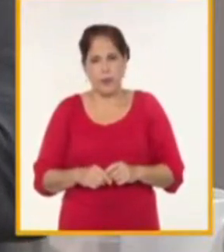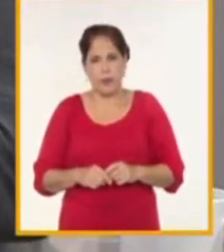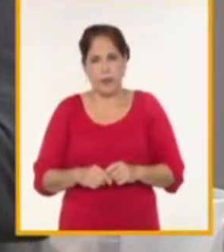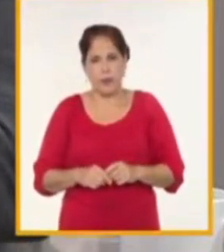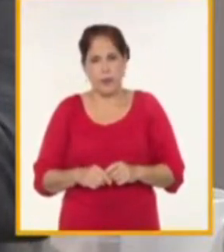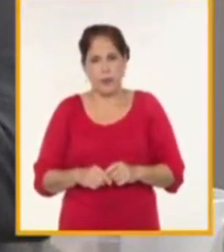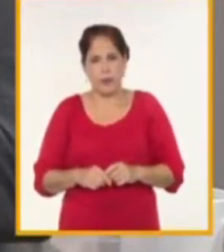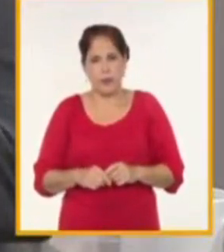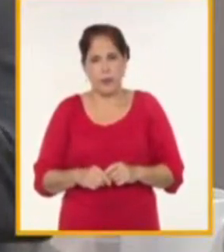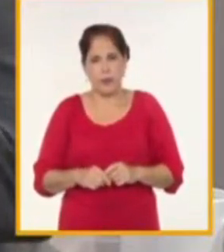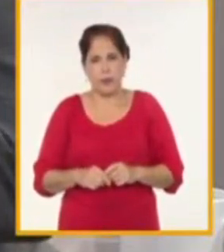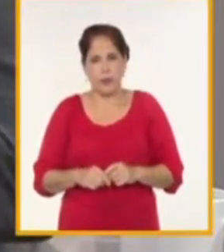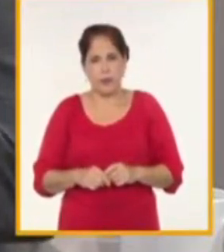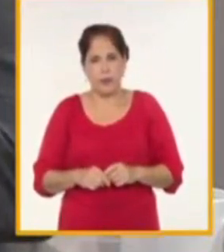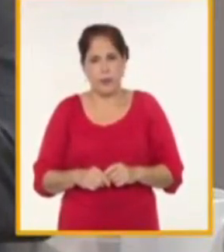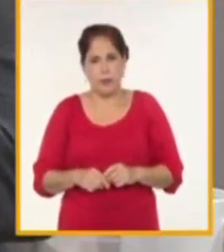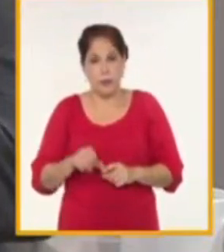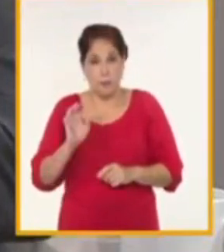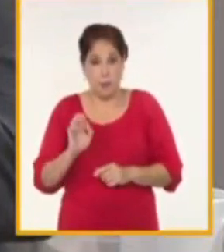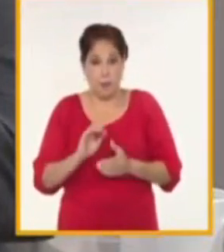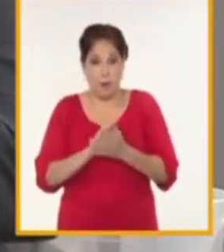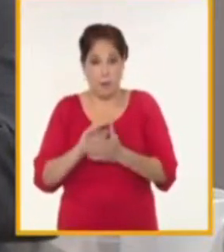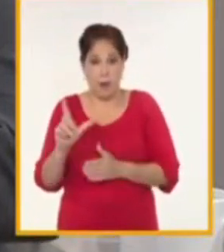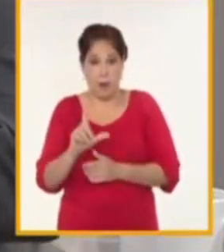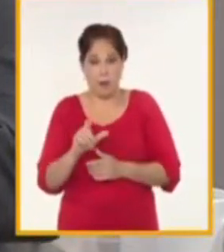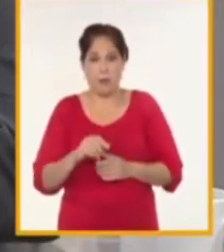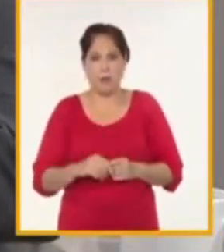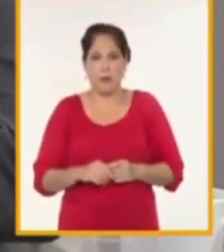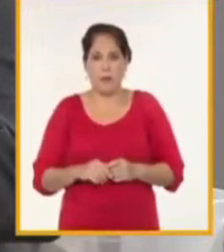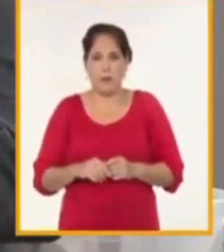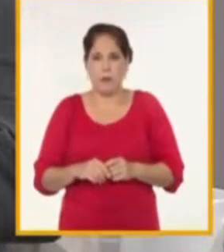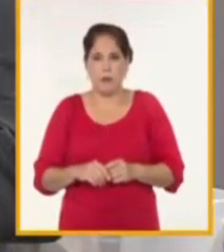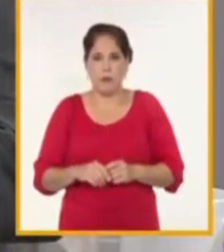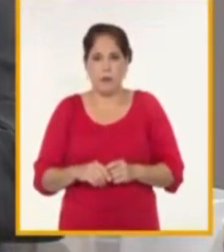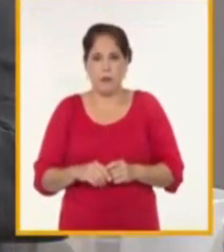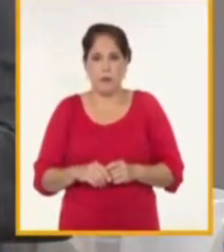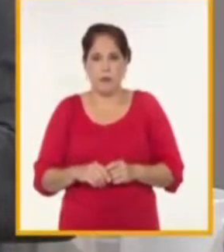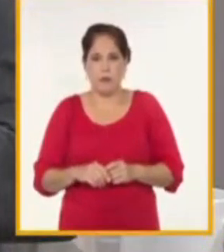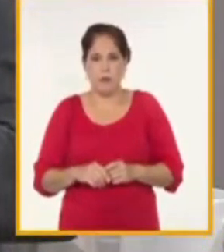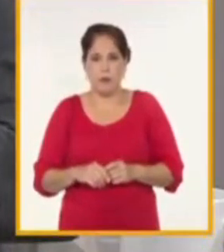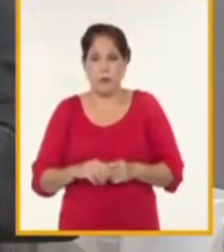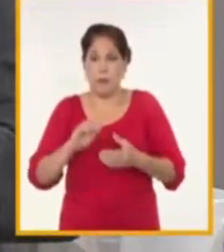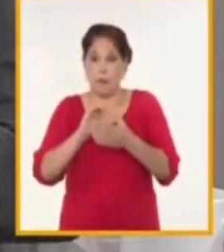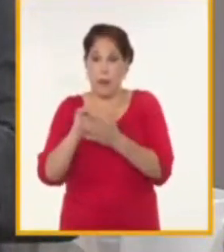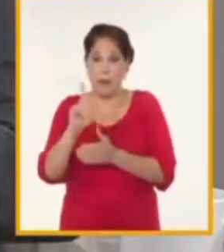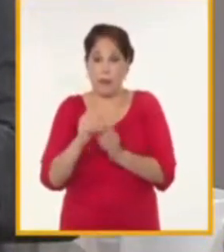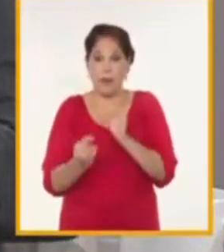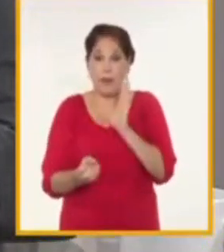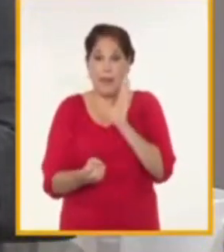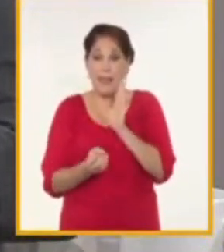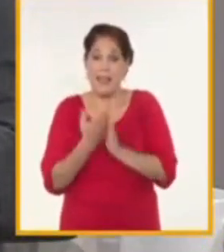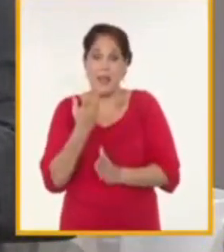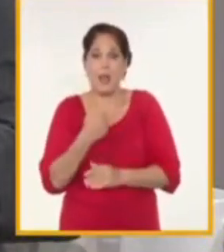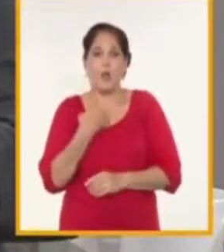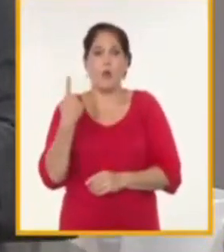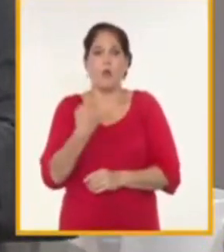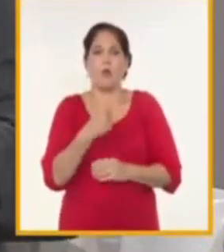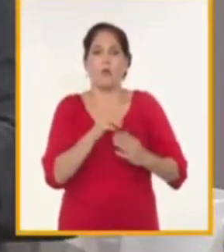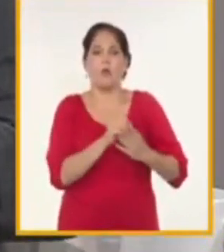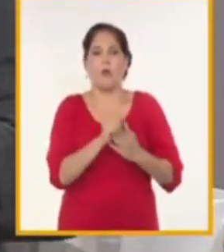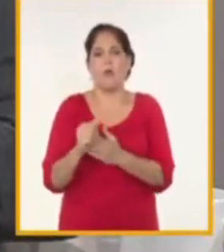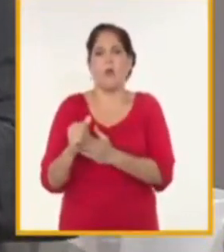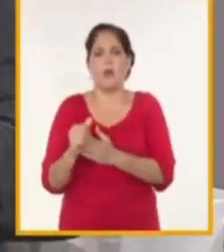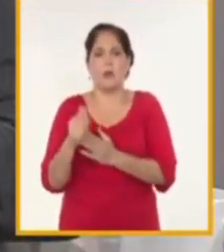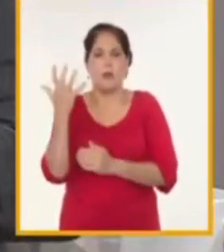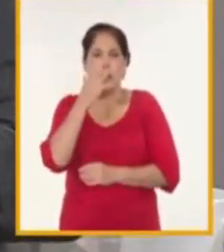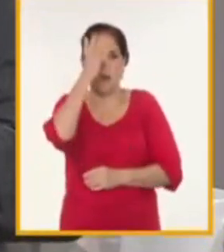nación cubana este es un proyecto este que fue creado por nuestro líder histórico el